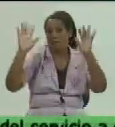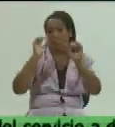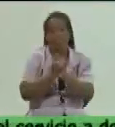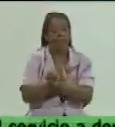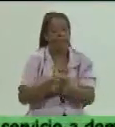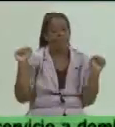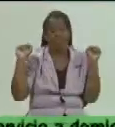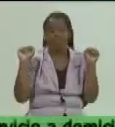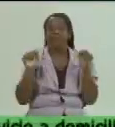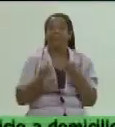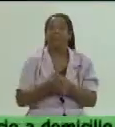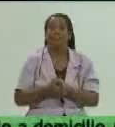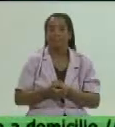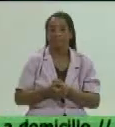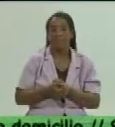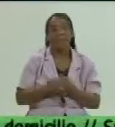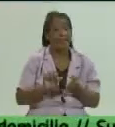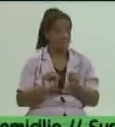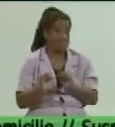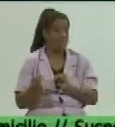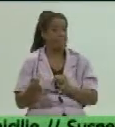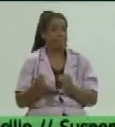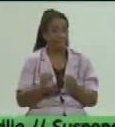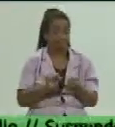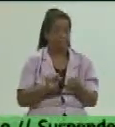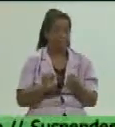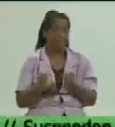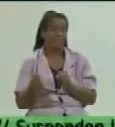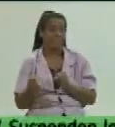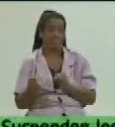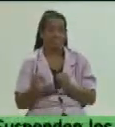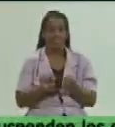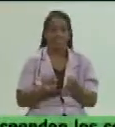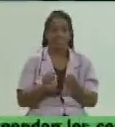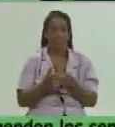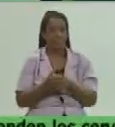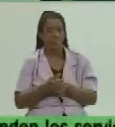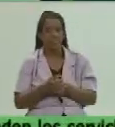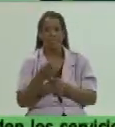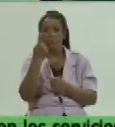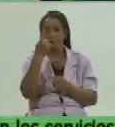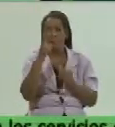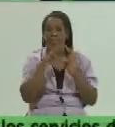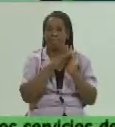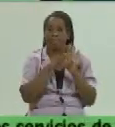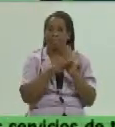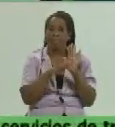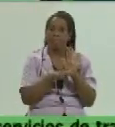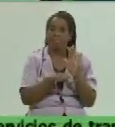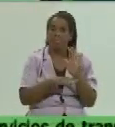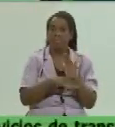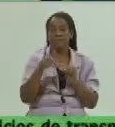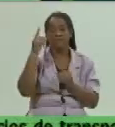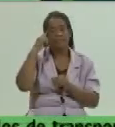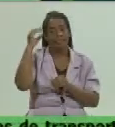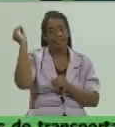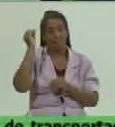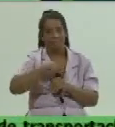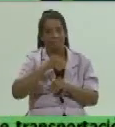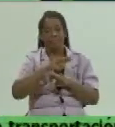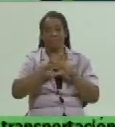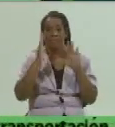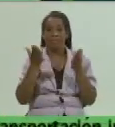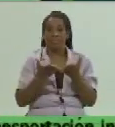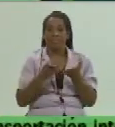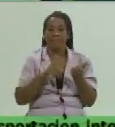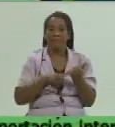se ha regulado bajo un programa que es conocido en todo nuestro territorio